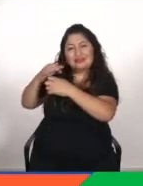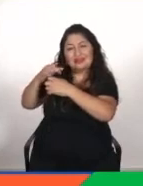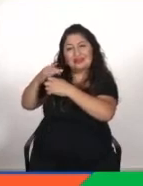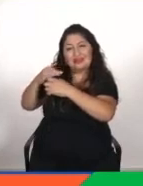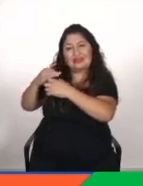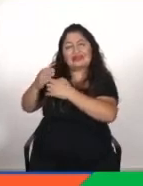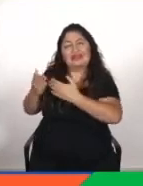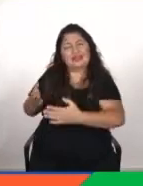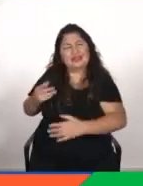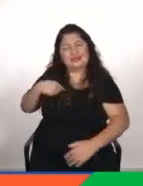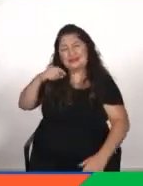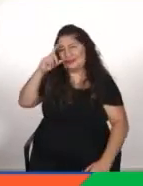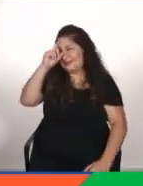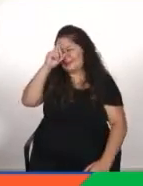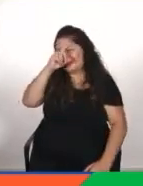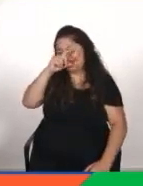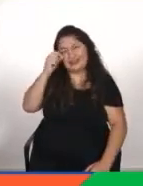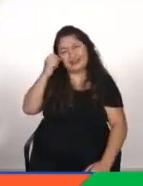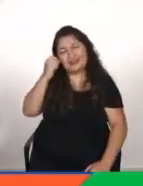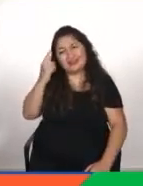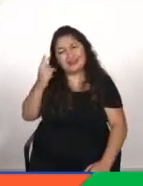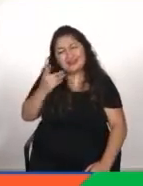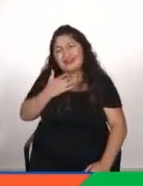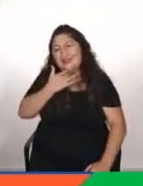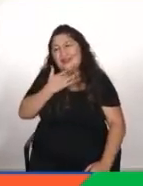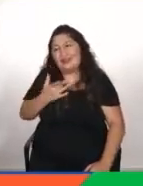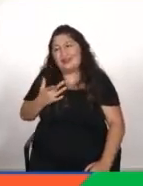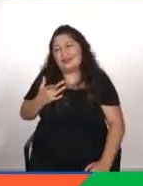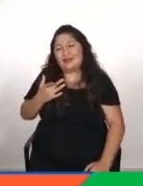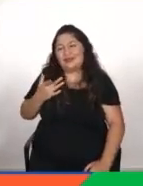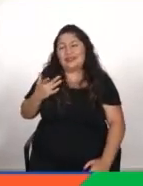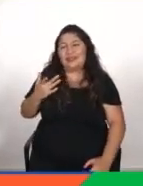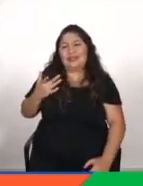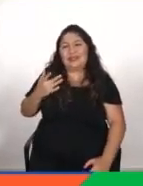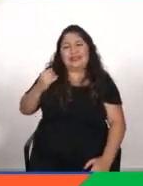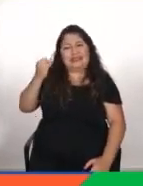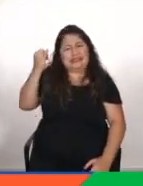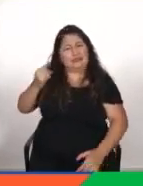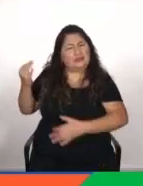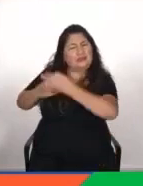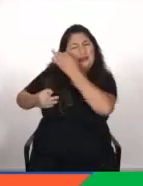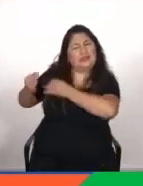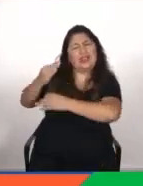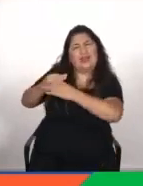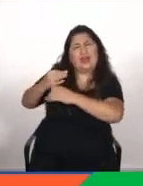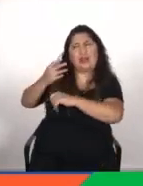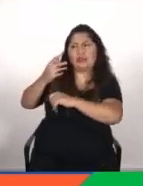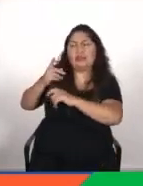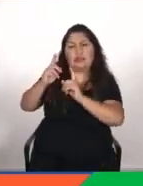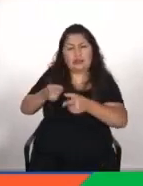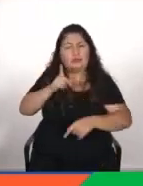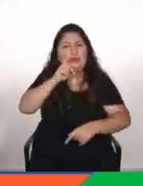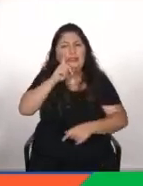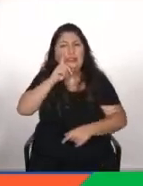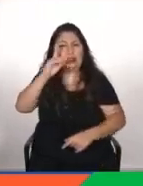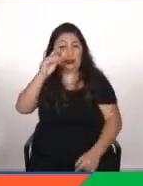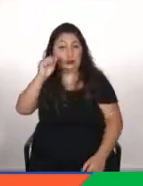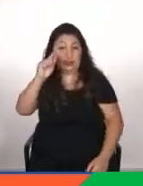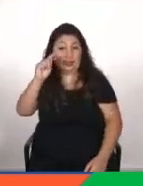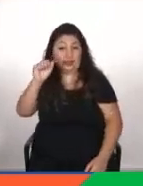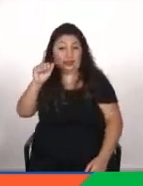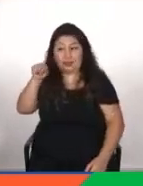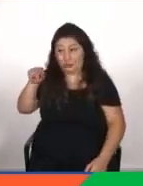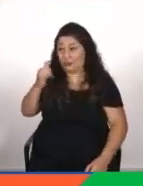me cuesta entender tal vez que hay que como entrenarla siempre he escuchado que hay que tener un dataset una palabra que se usa harto en tu canal bastante